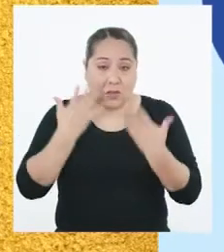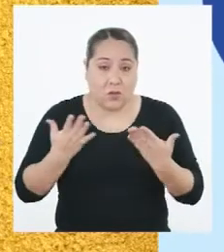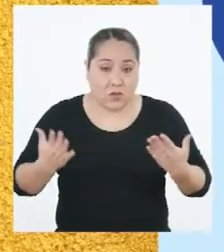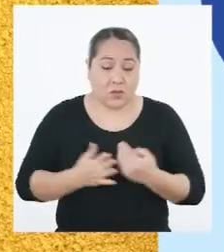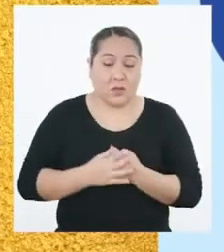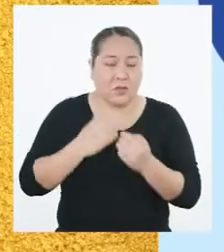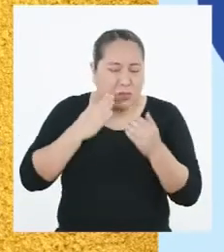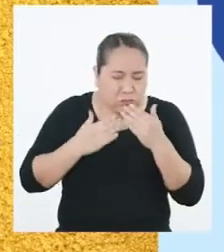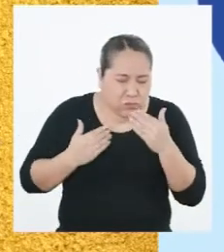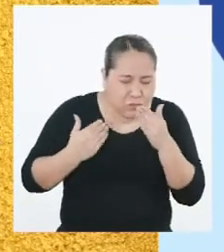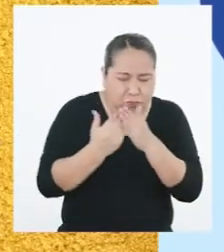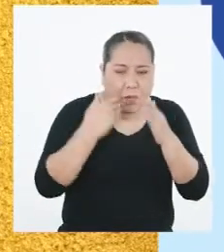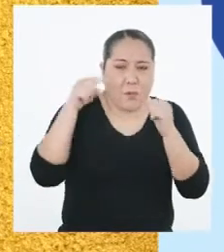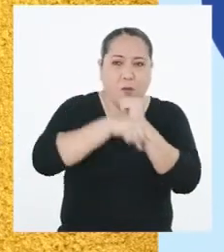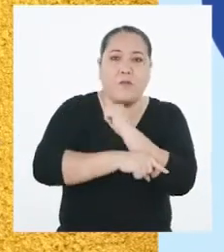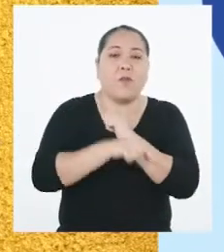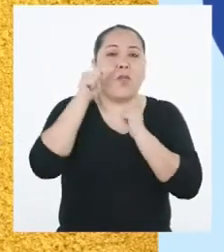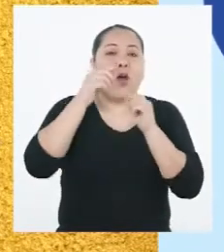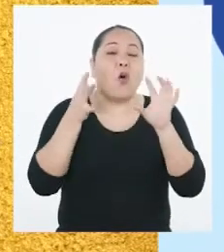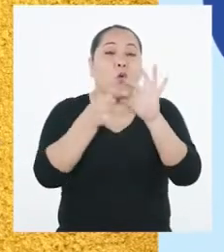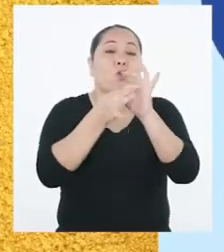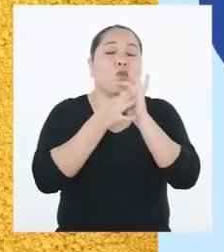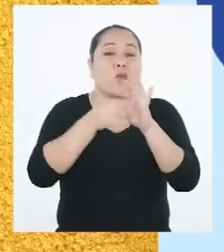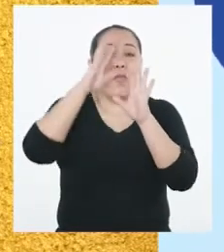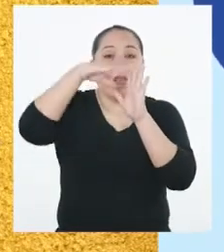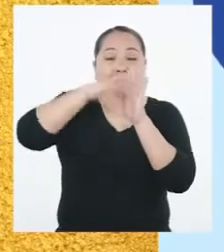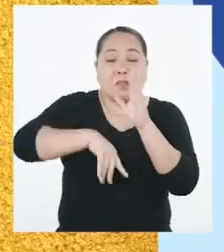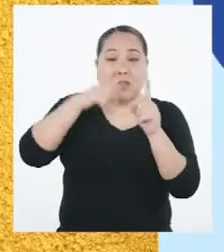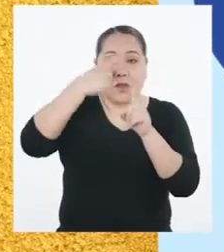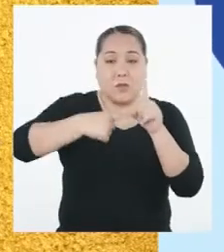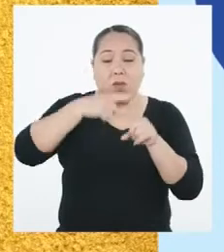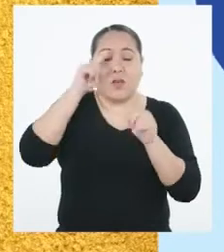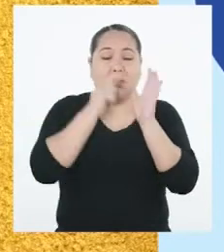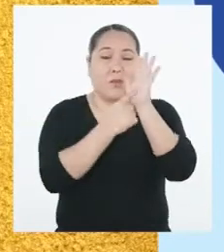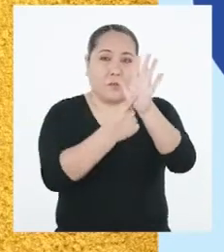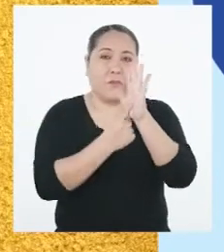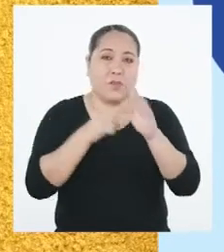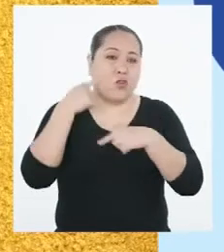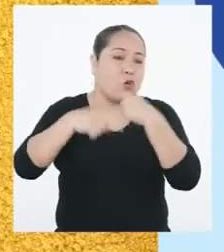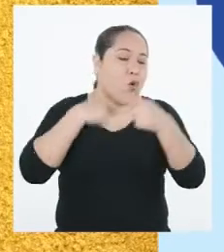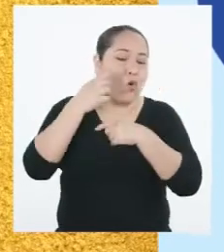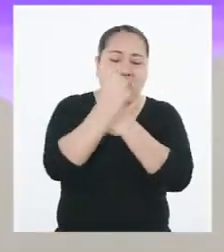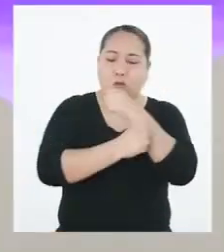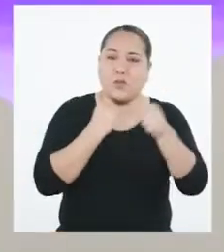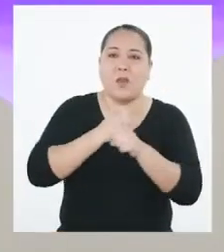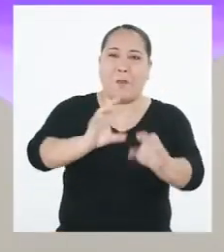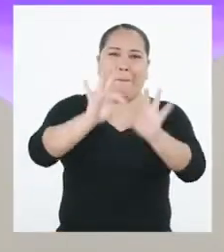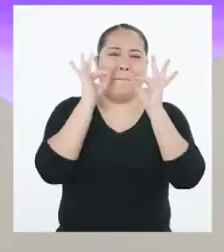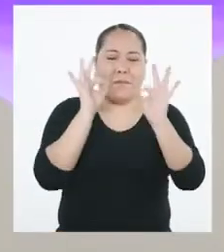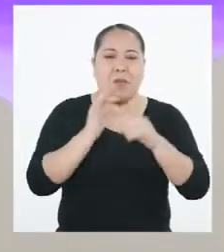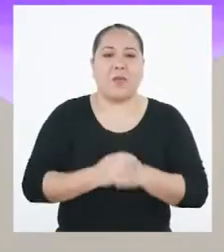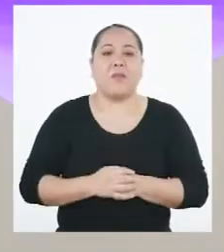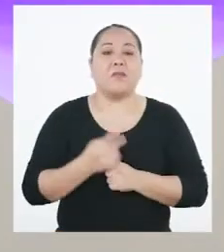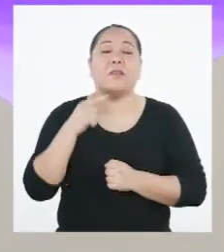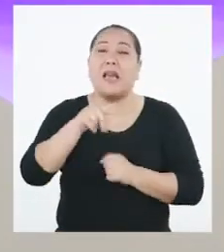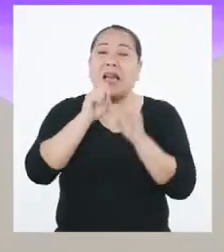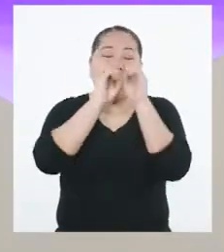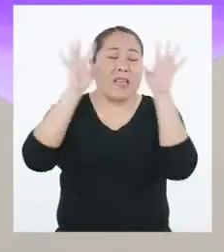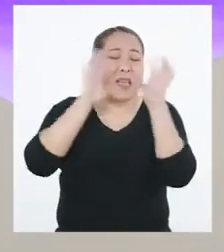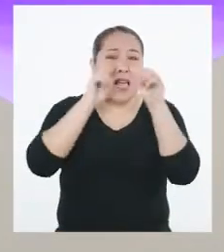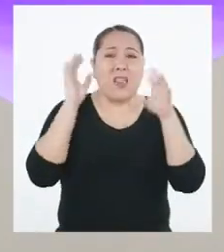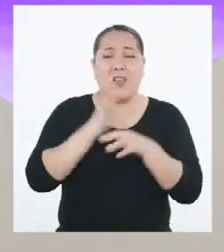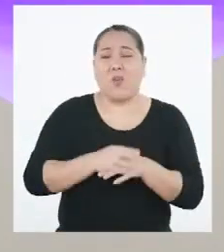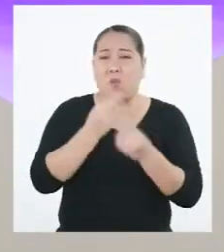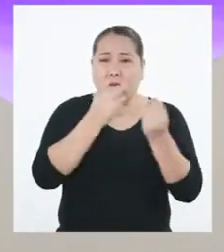eventos extremos asociados a los descensos de temperaturas suelen presentarse todos los años. Excelente. Nos ha aclarado